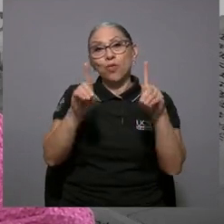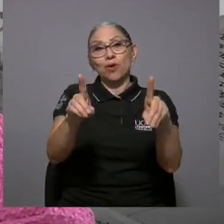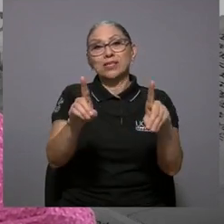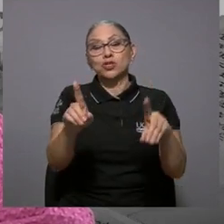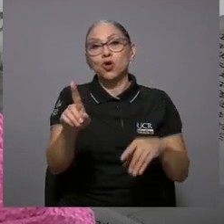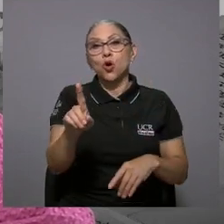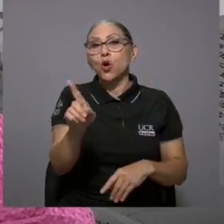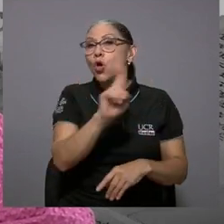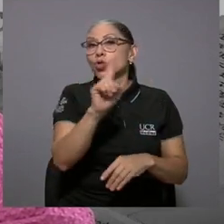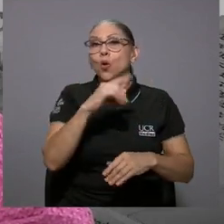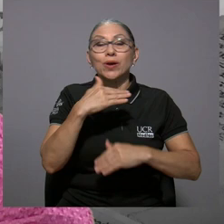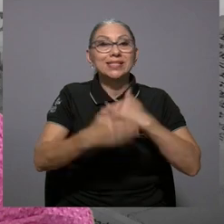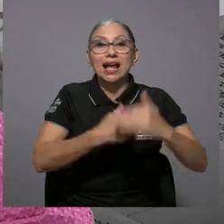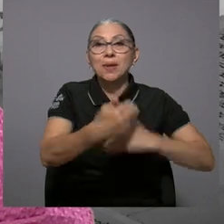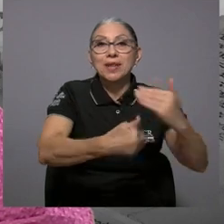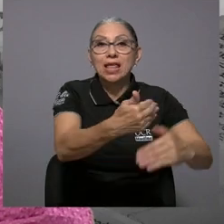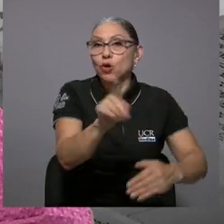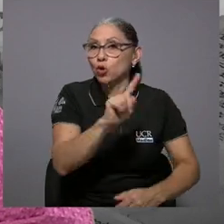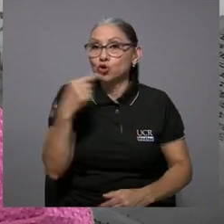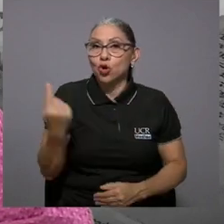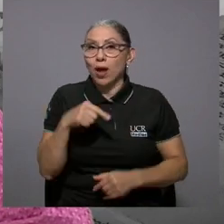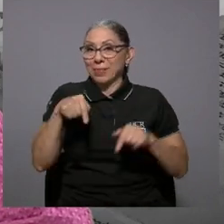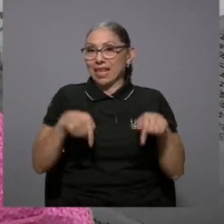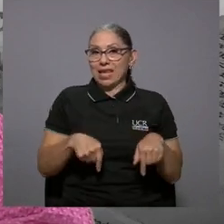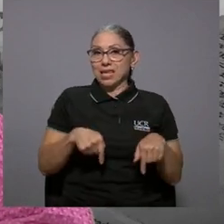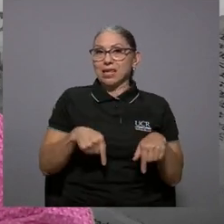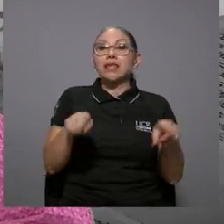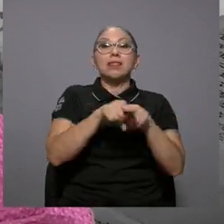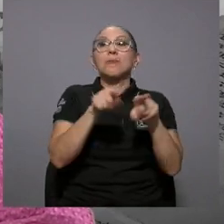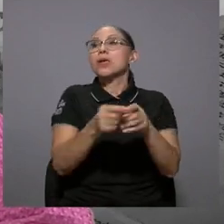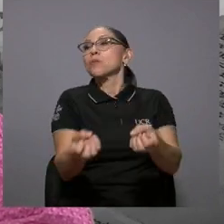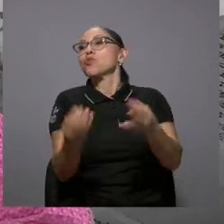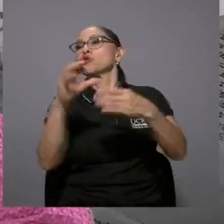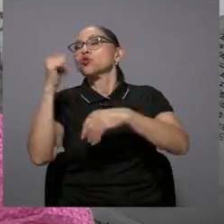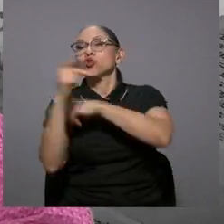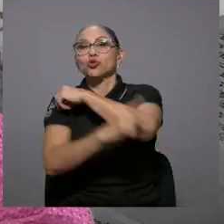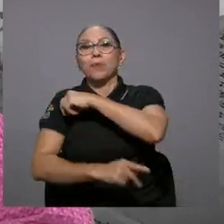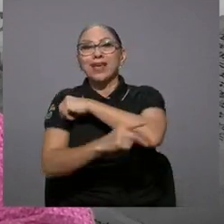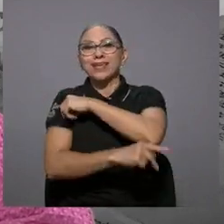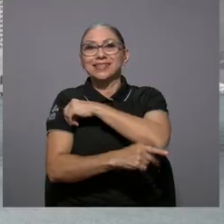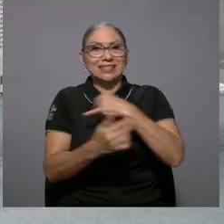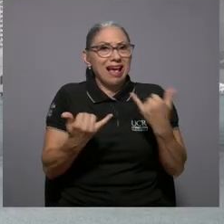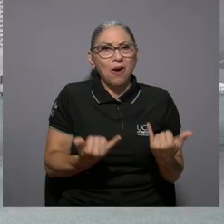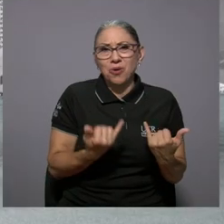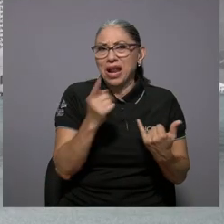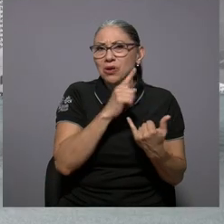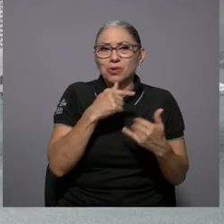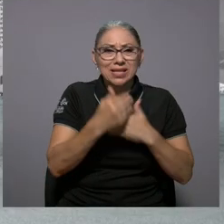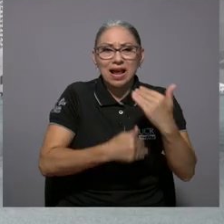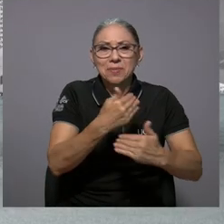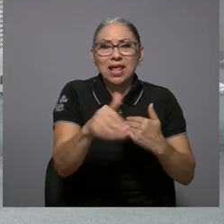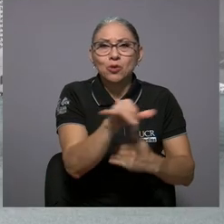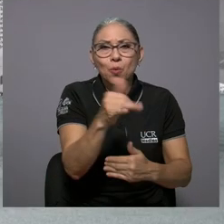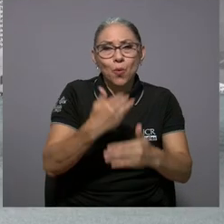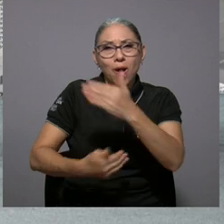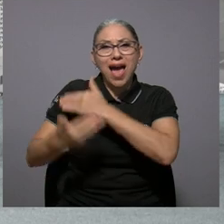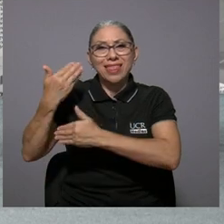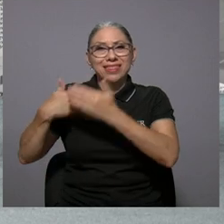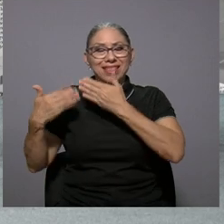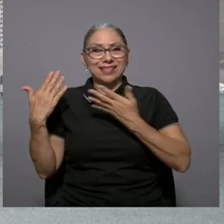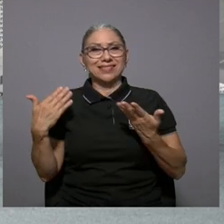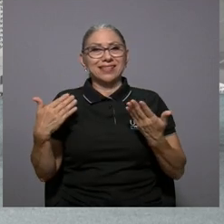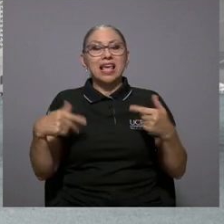no está caminando no solo aquí en muchas otras latitudes también como caminaba antes que la